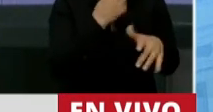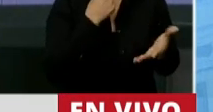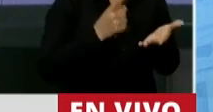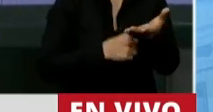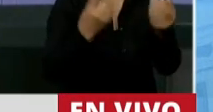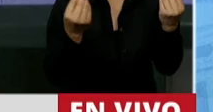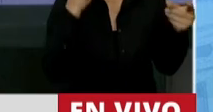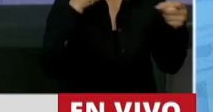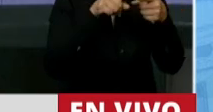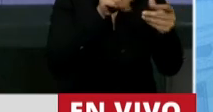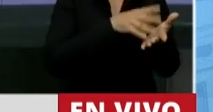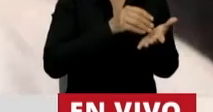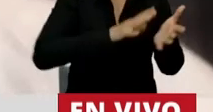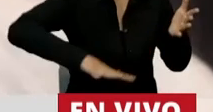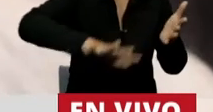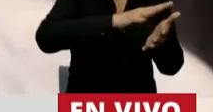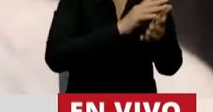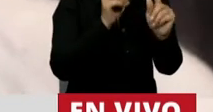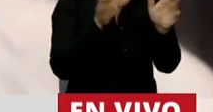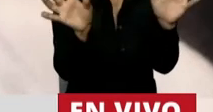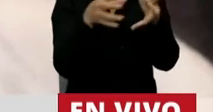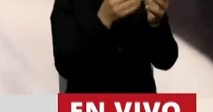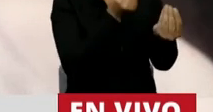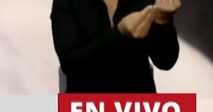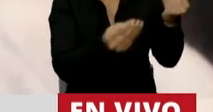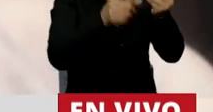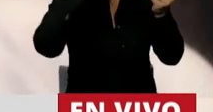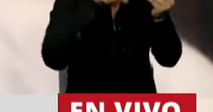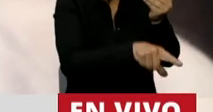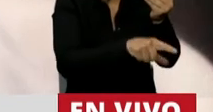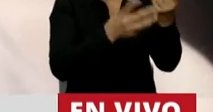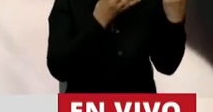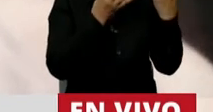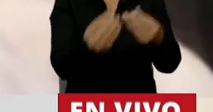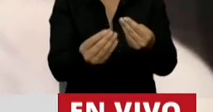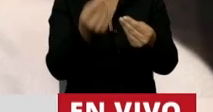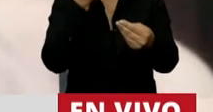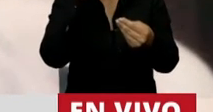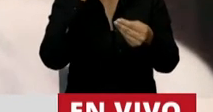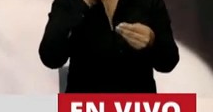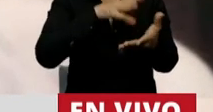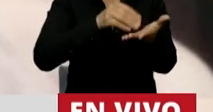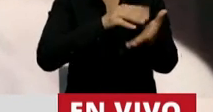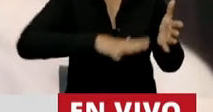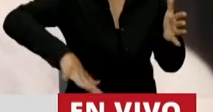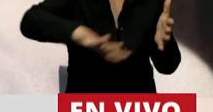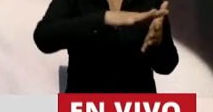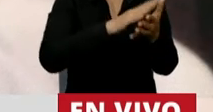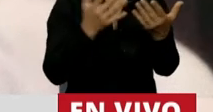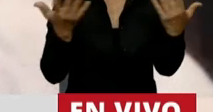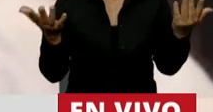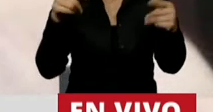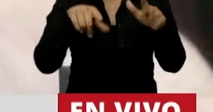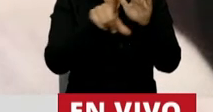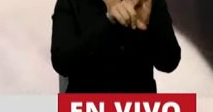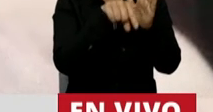territorio y son las comunidades locales las que defienden los intereses de su territorio. Con lo cual,